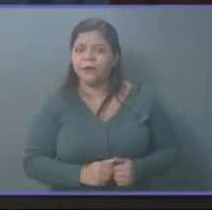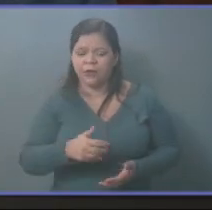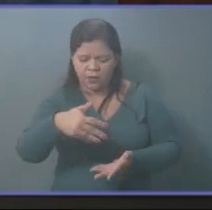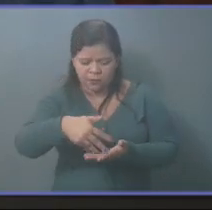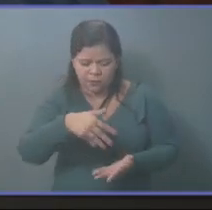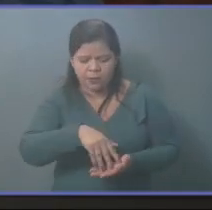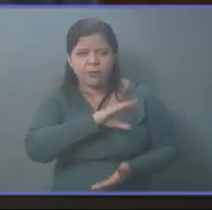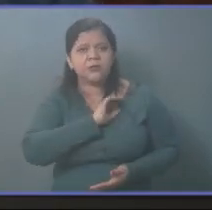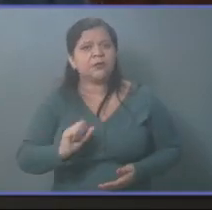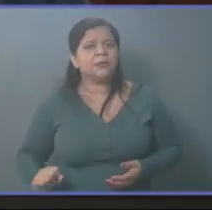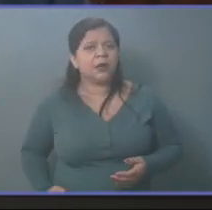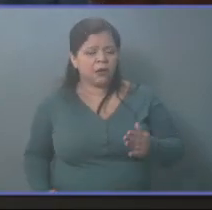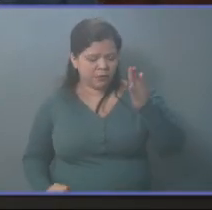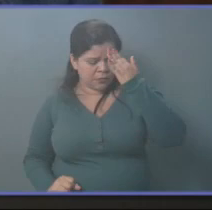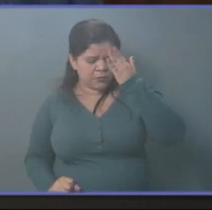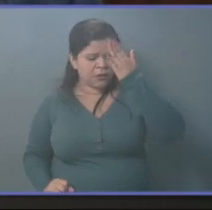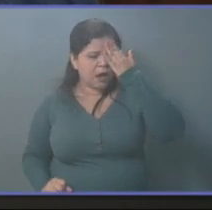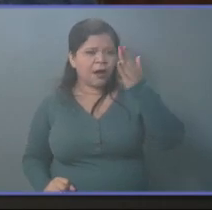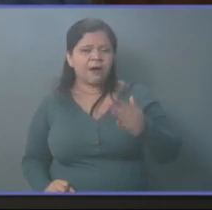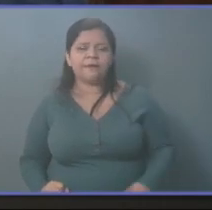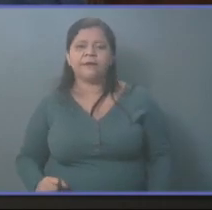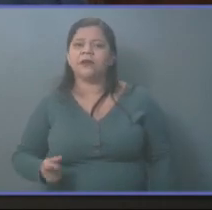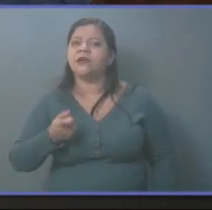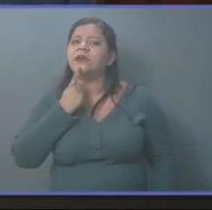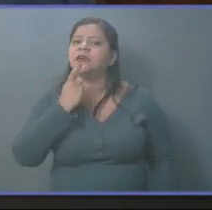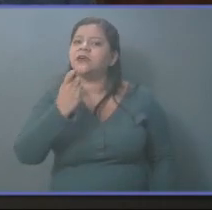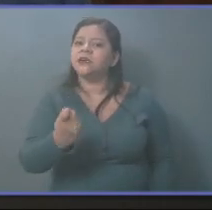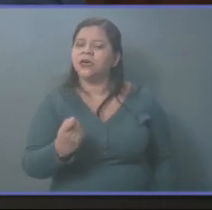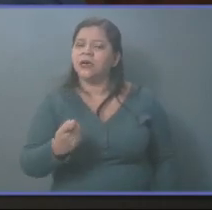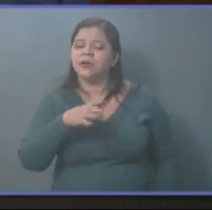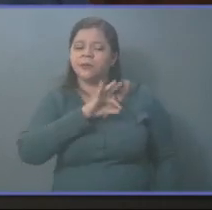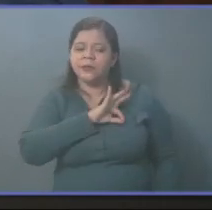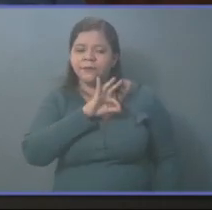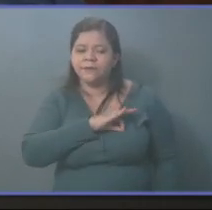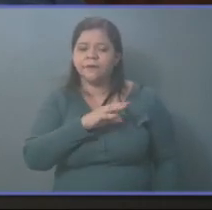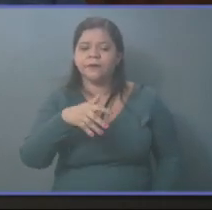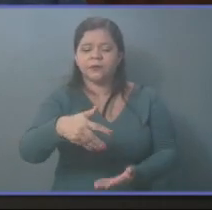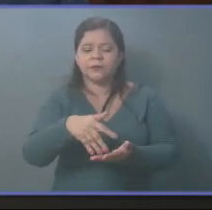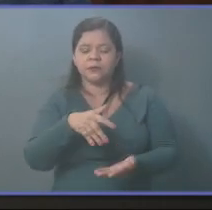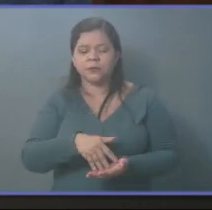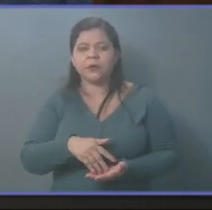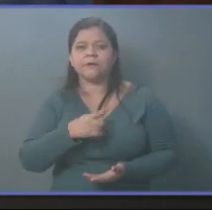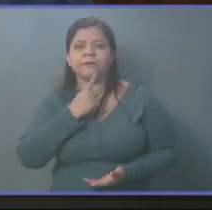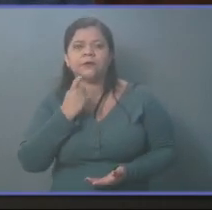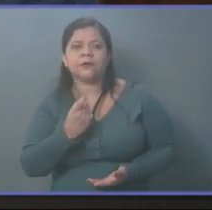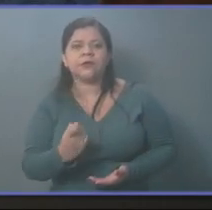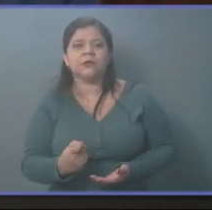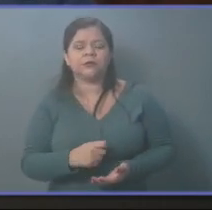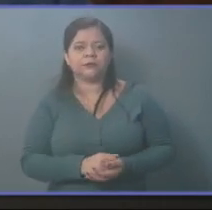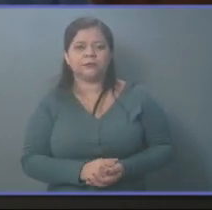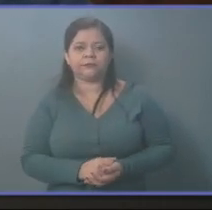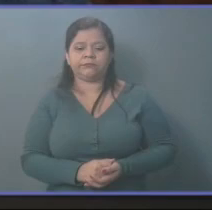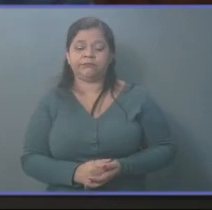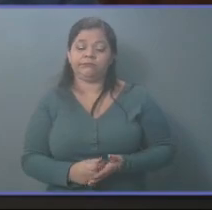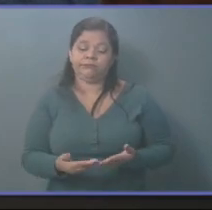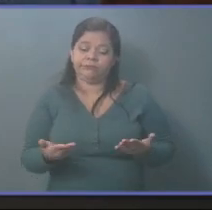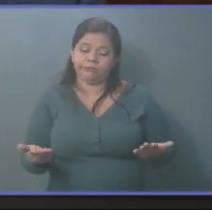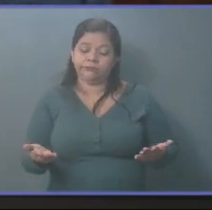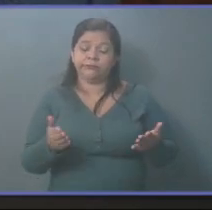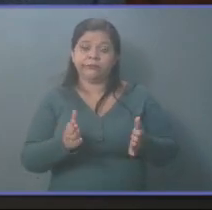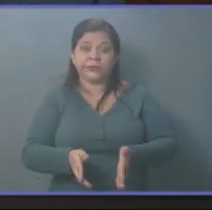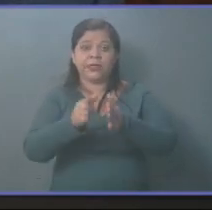salvadoreños saben de quién está a favor de quién y los